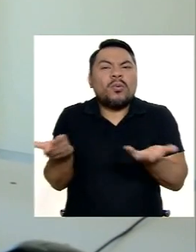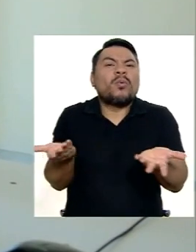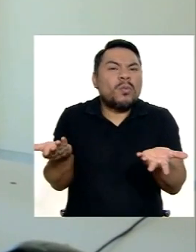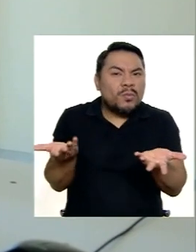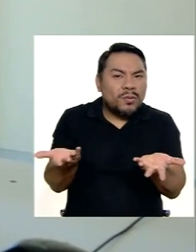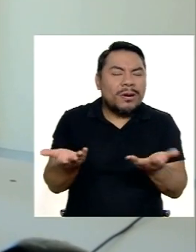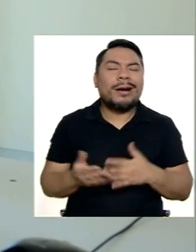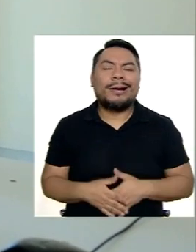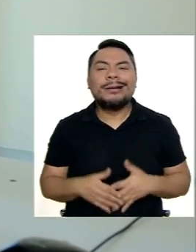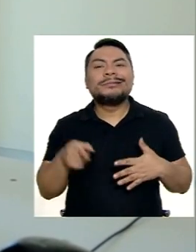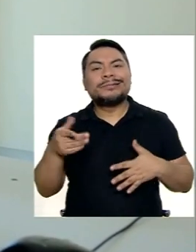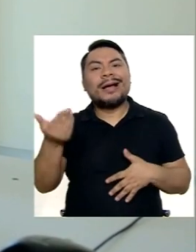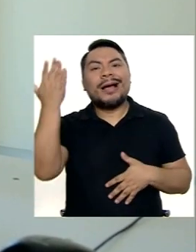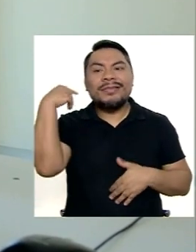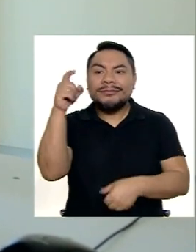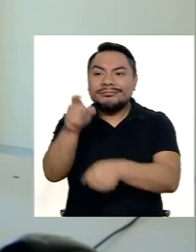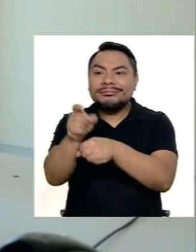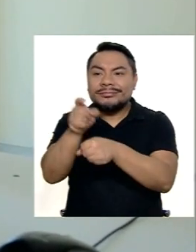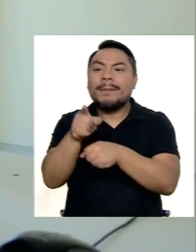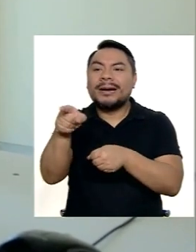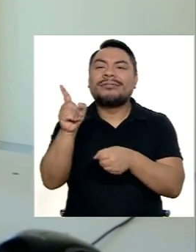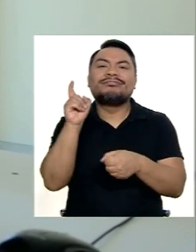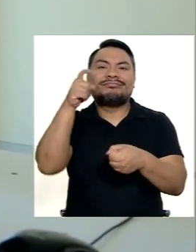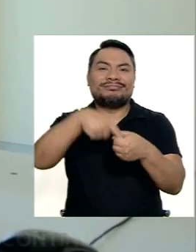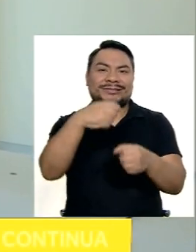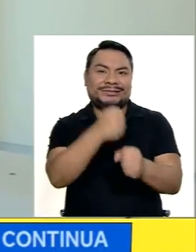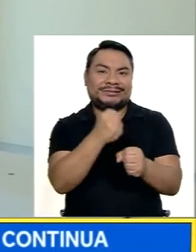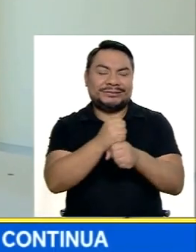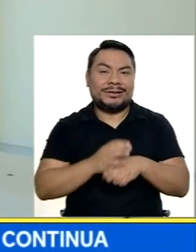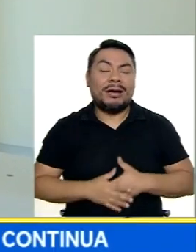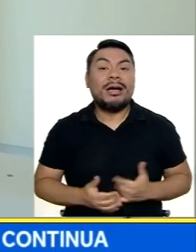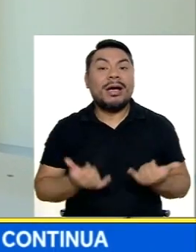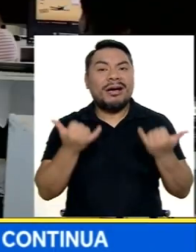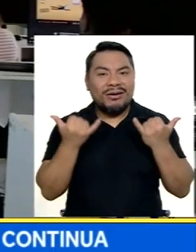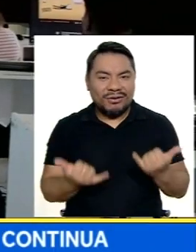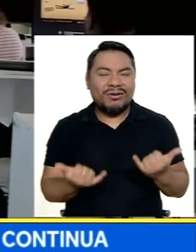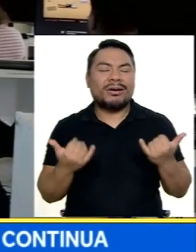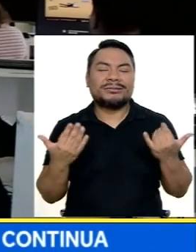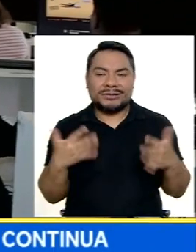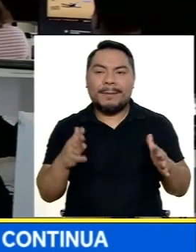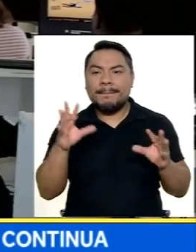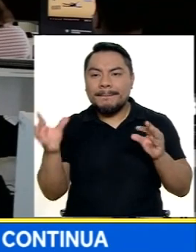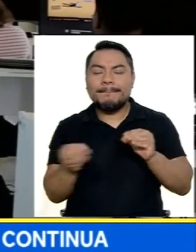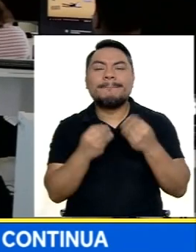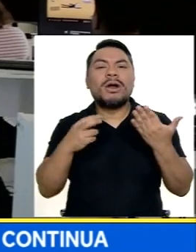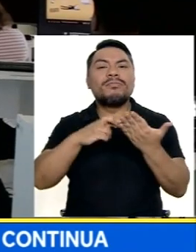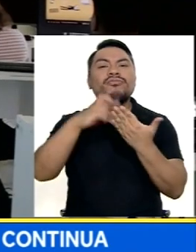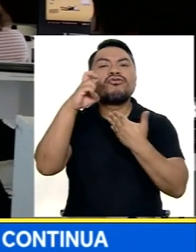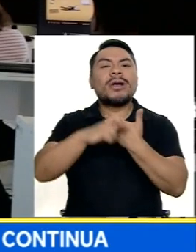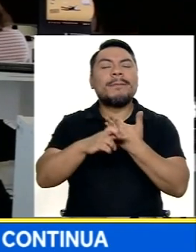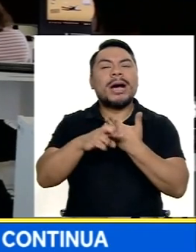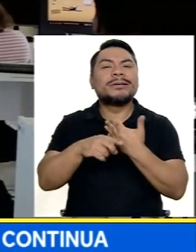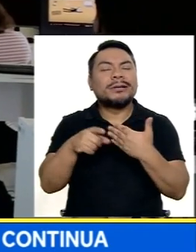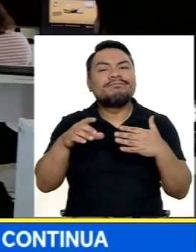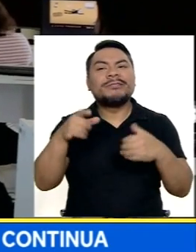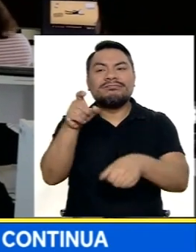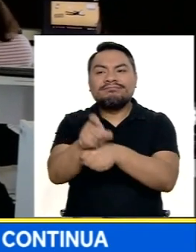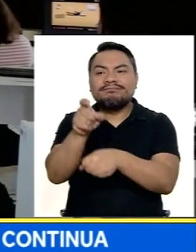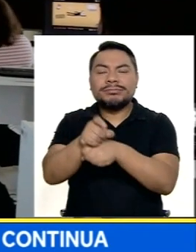Con opciones Ocupacionales Hoy en día Desarrollamos Programas De capacitación